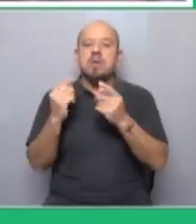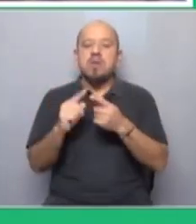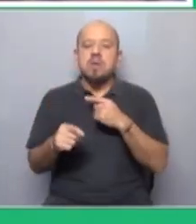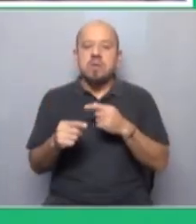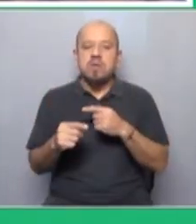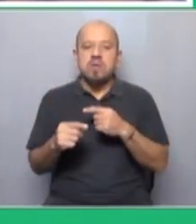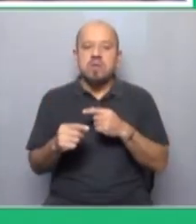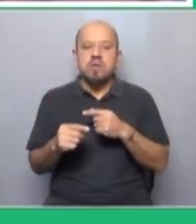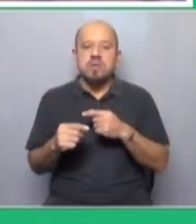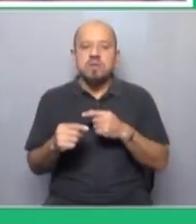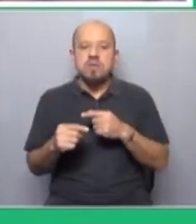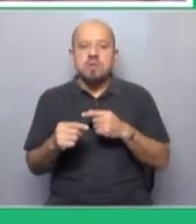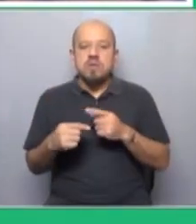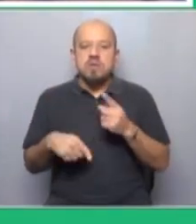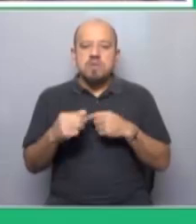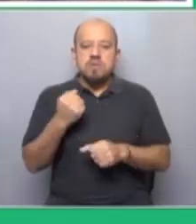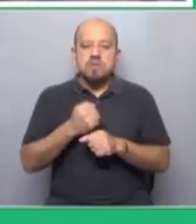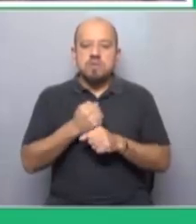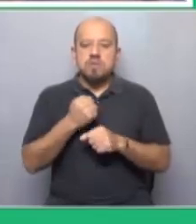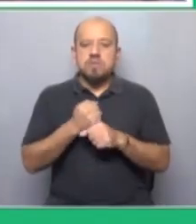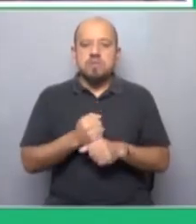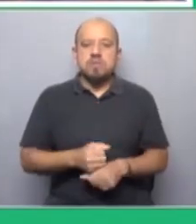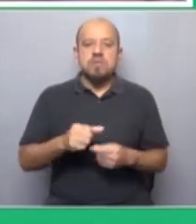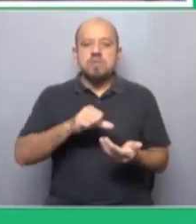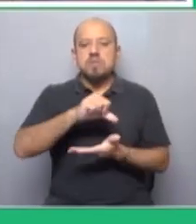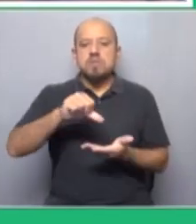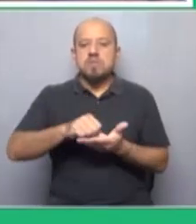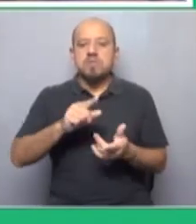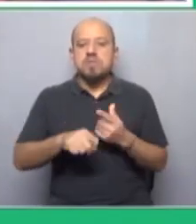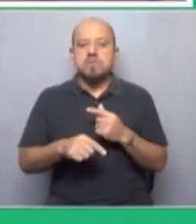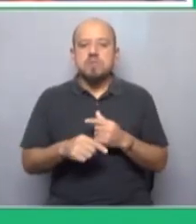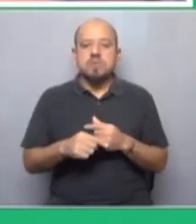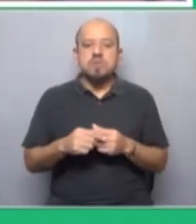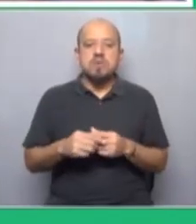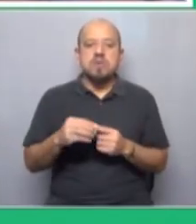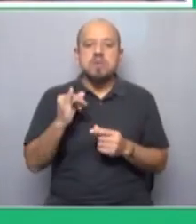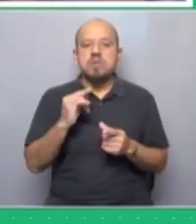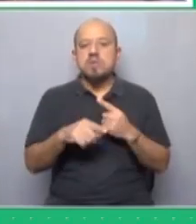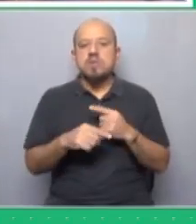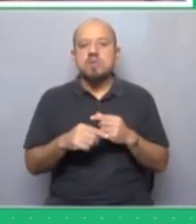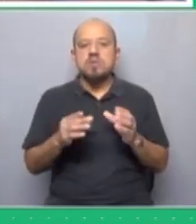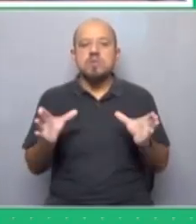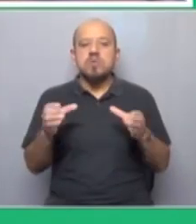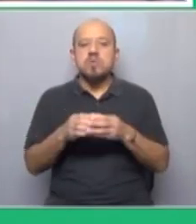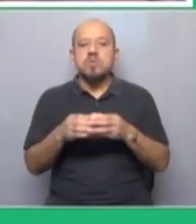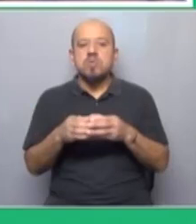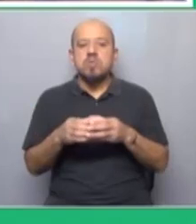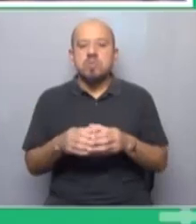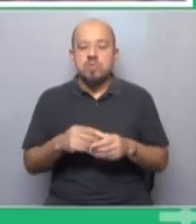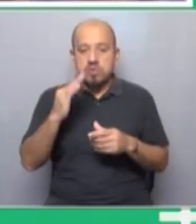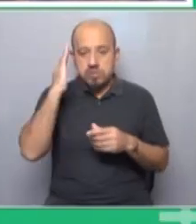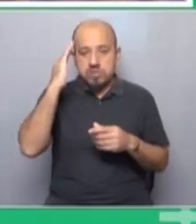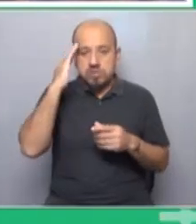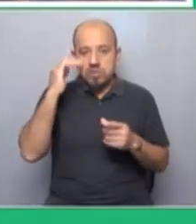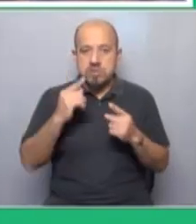de desigualdad entre trabajador ciudadano y trabajador inmigrante. Y los grupos dominantes saben eso.